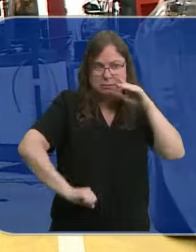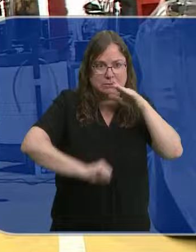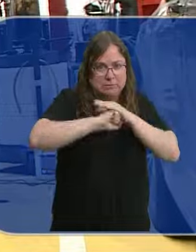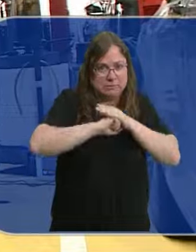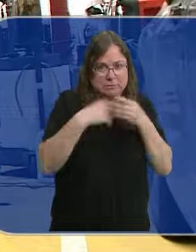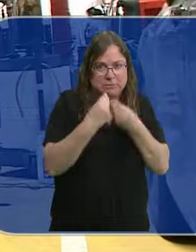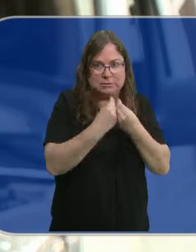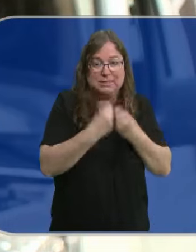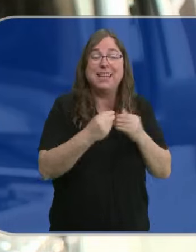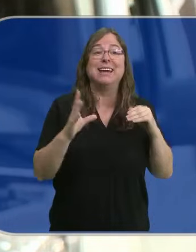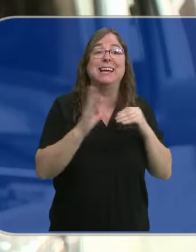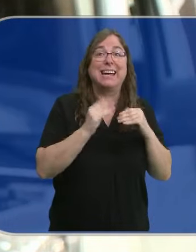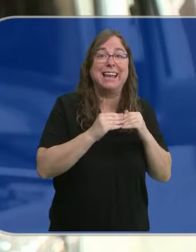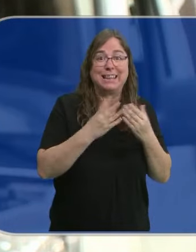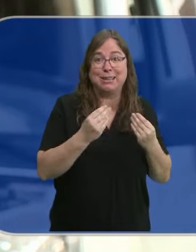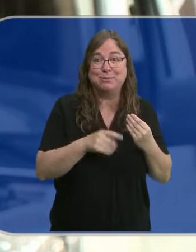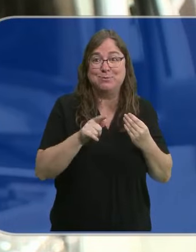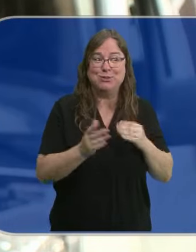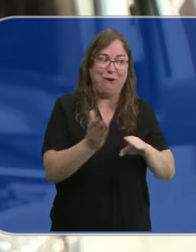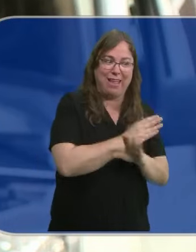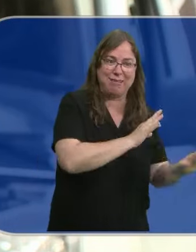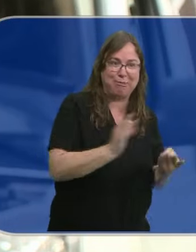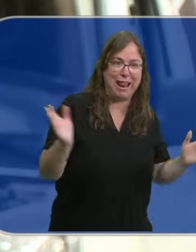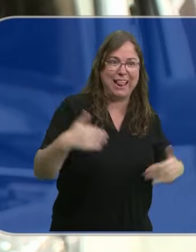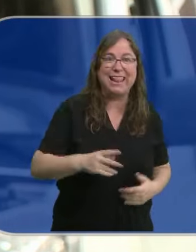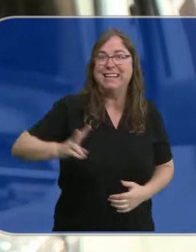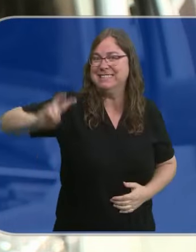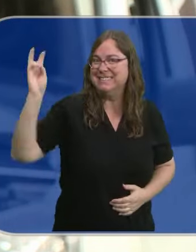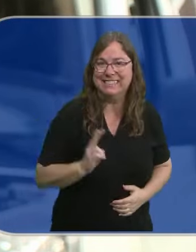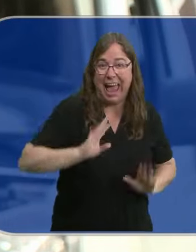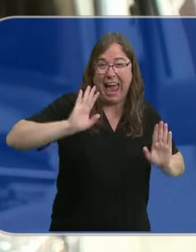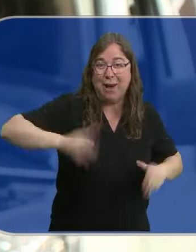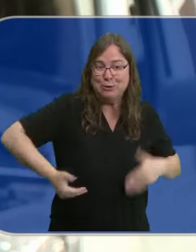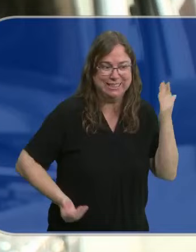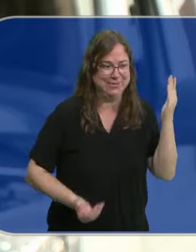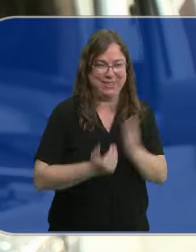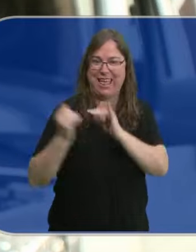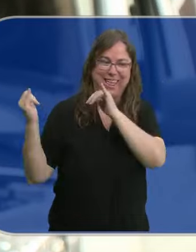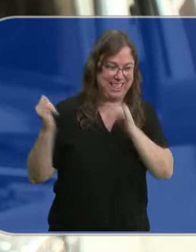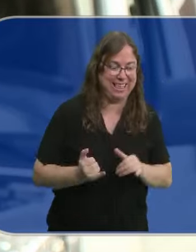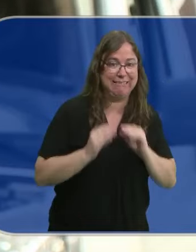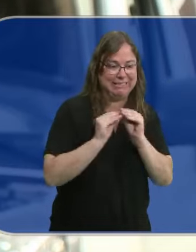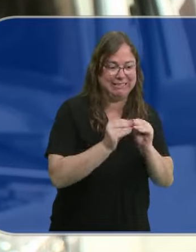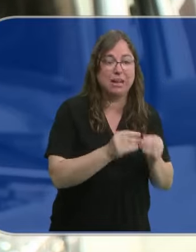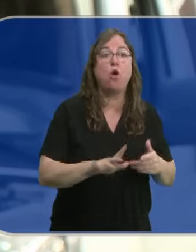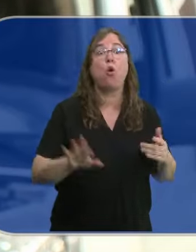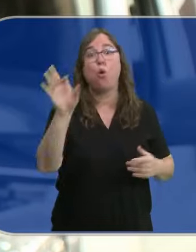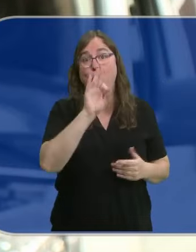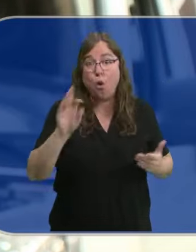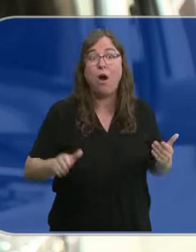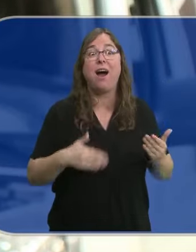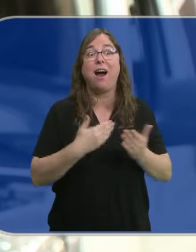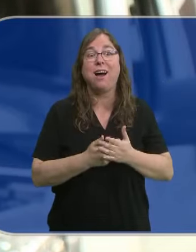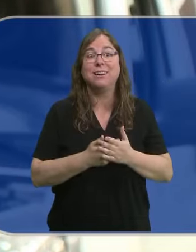rebosar. Muchos clientes que no han puesto a punto el vehículo vienen el último día a intentar reparar o incluso